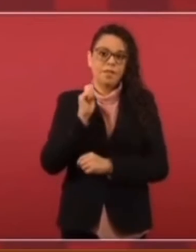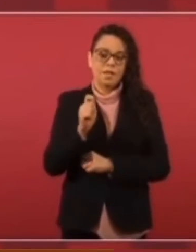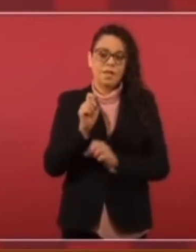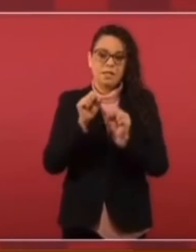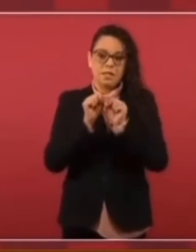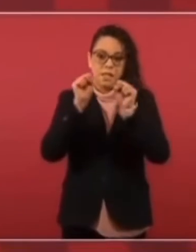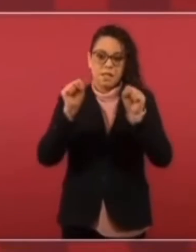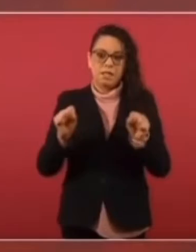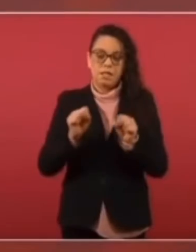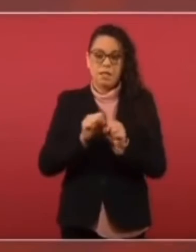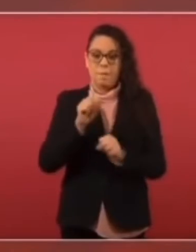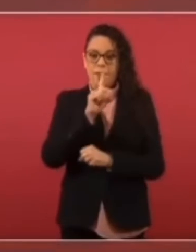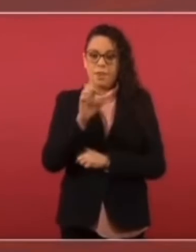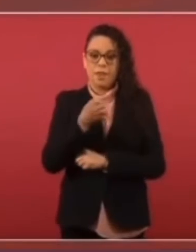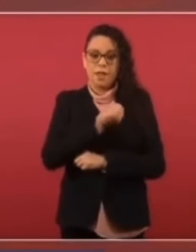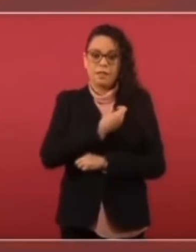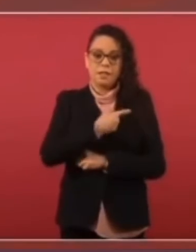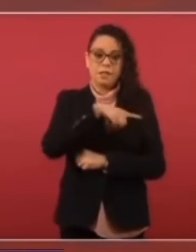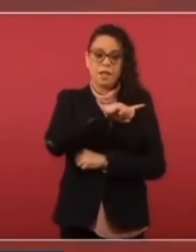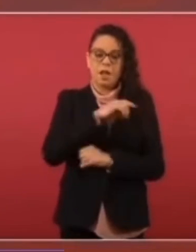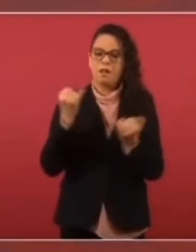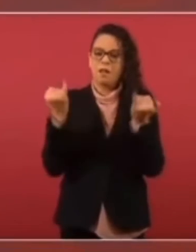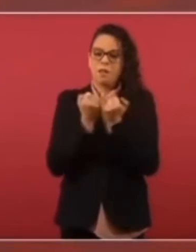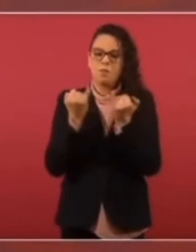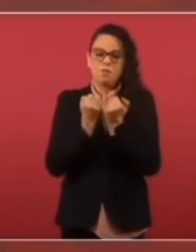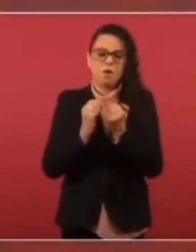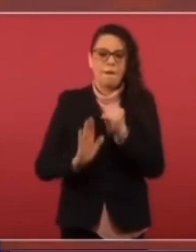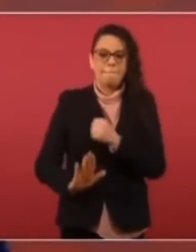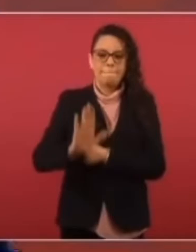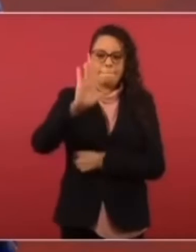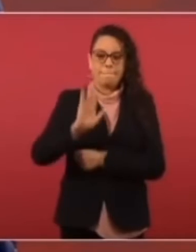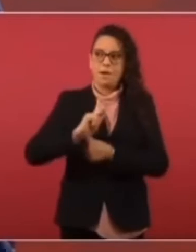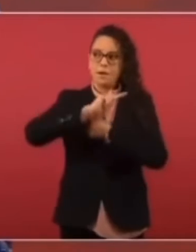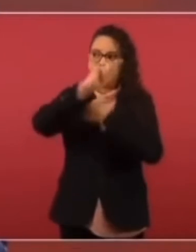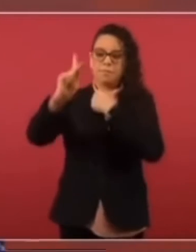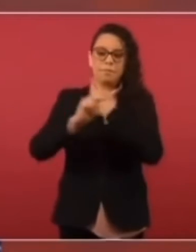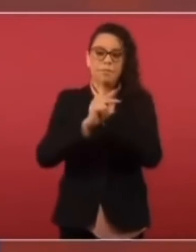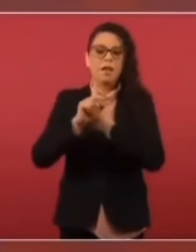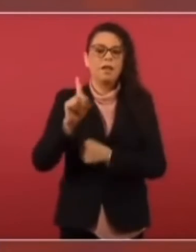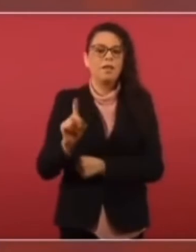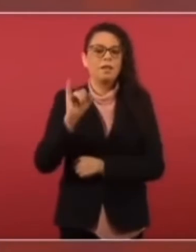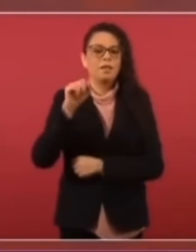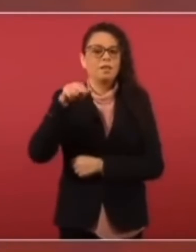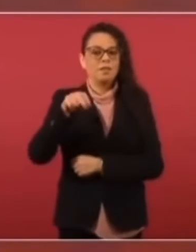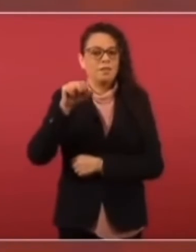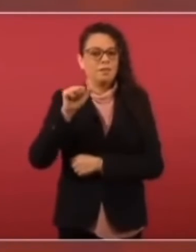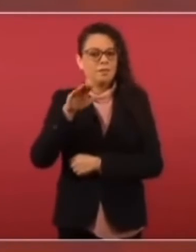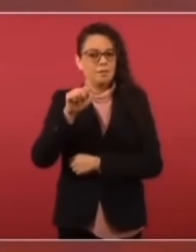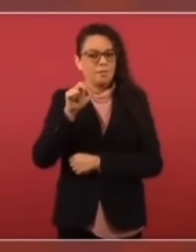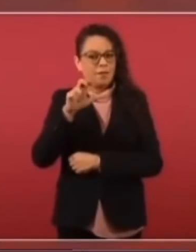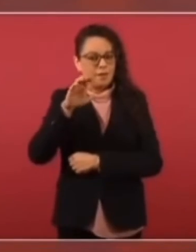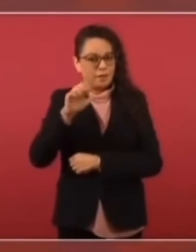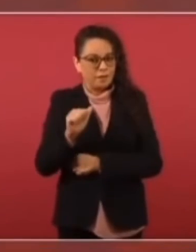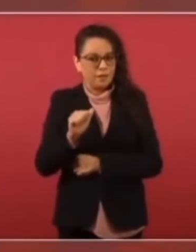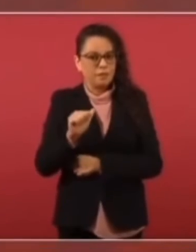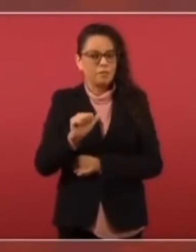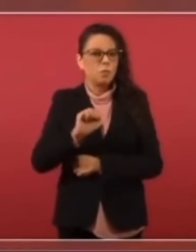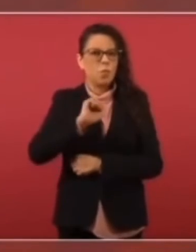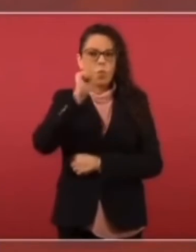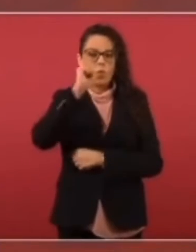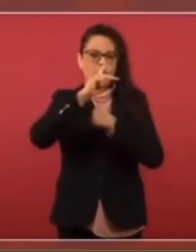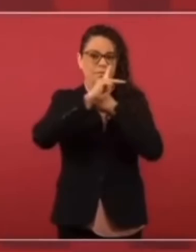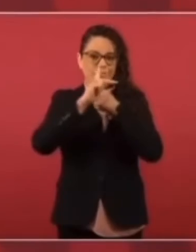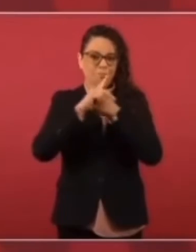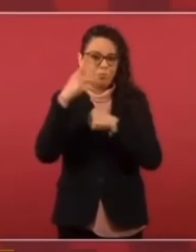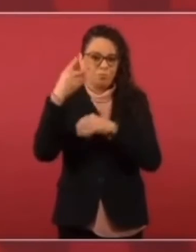como en Dinamarca, como en los países nórdicos